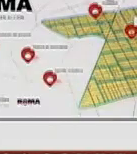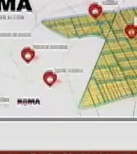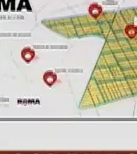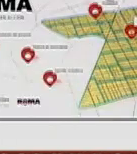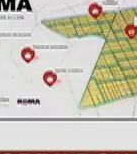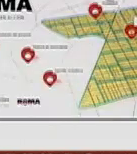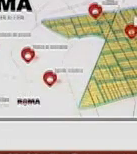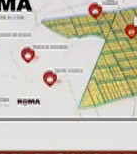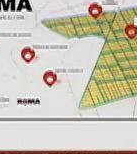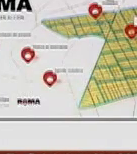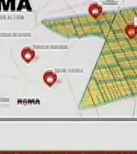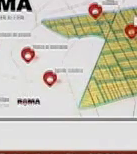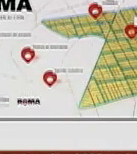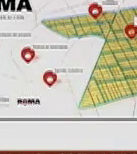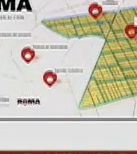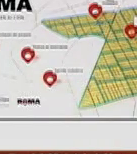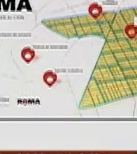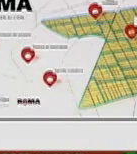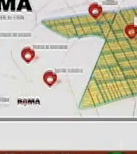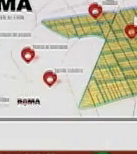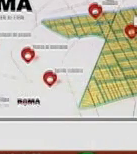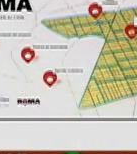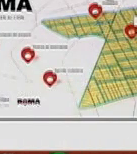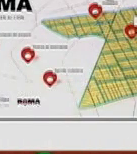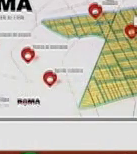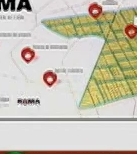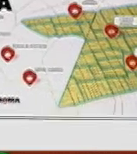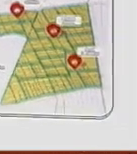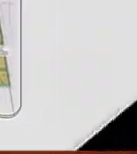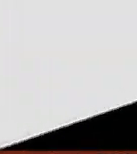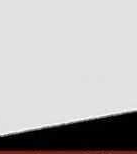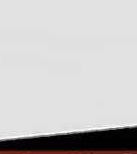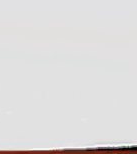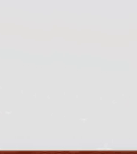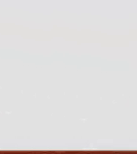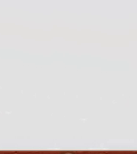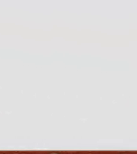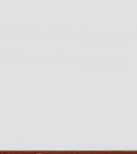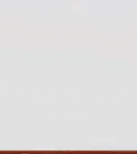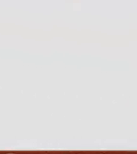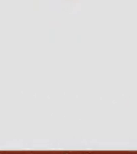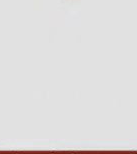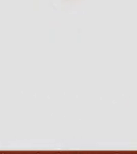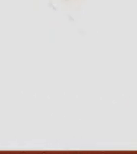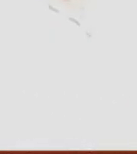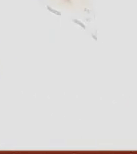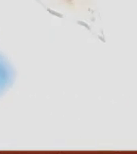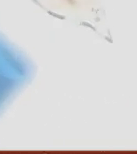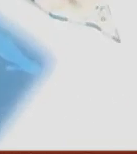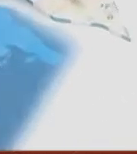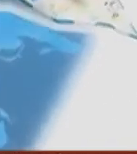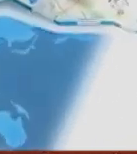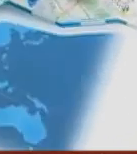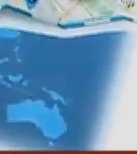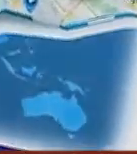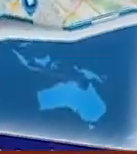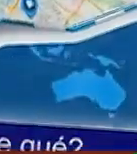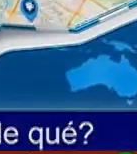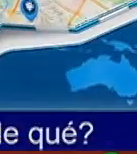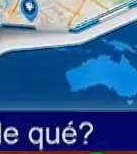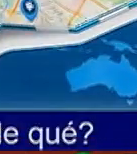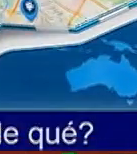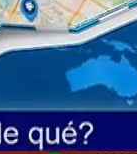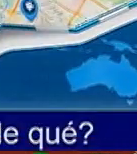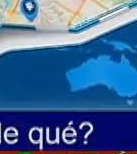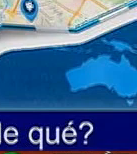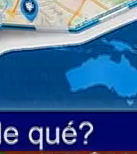de México X ahí se registran y se les va a dar constancia a quienes acrediten todas las actividades que ahí se encuentran